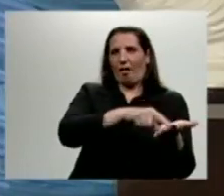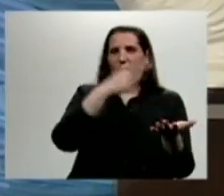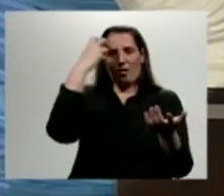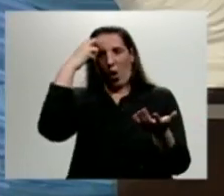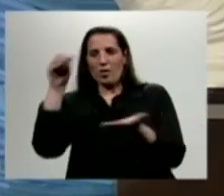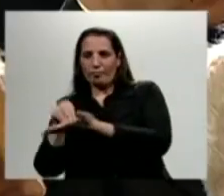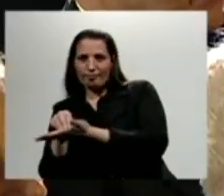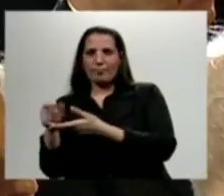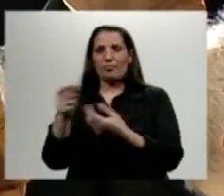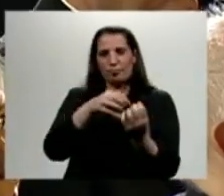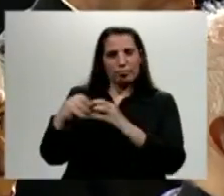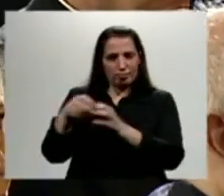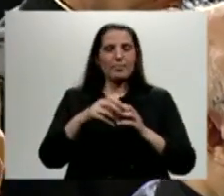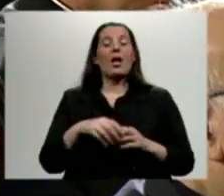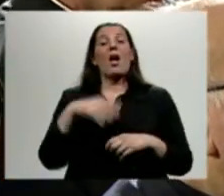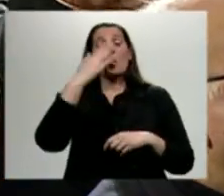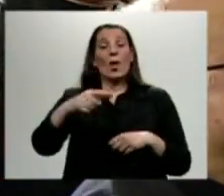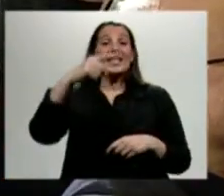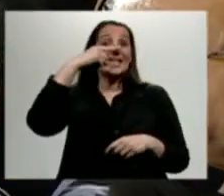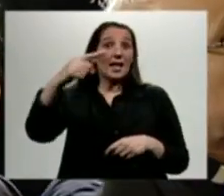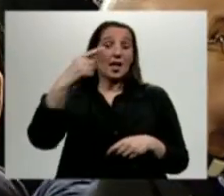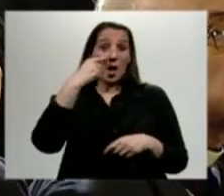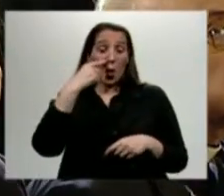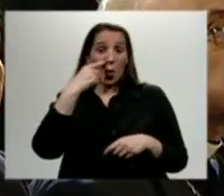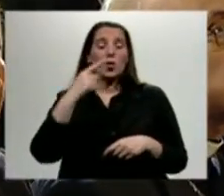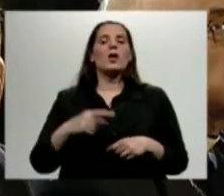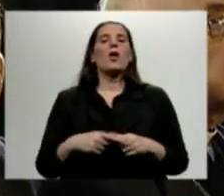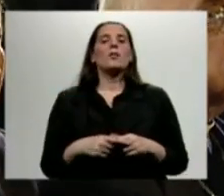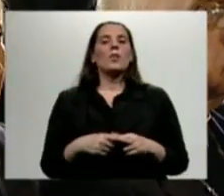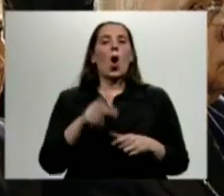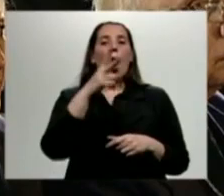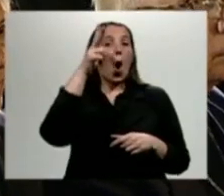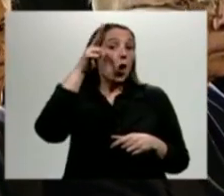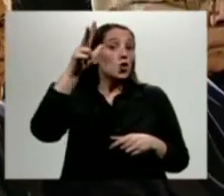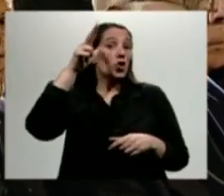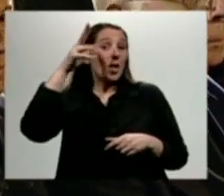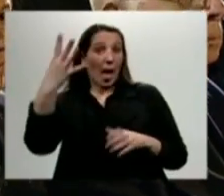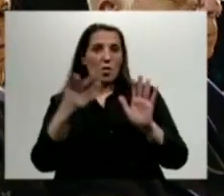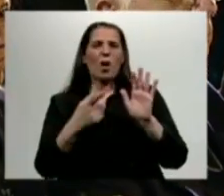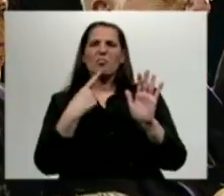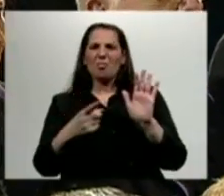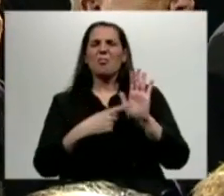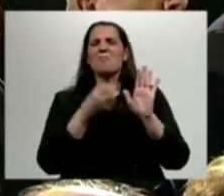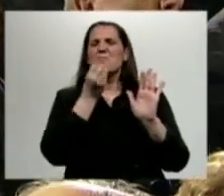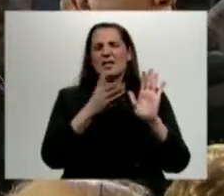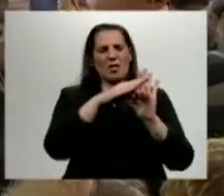mediante el mensaje 884, se remitió. El 4 de julio del 2012, la Cámara